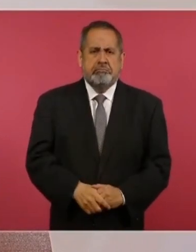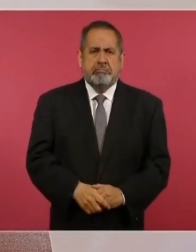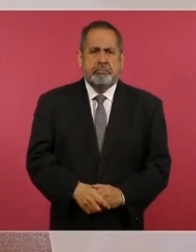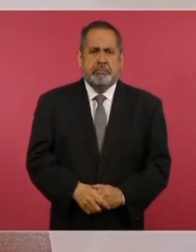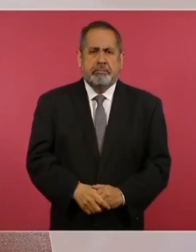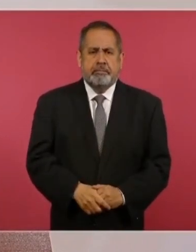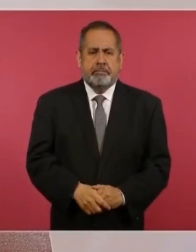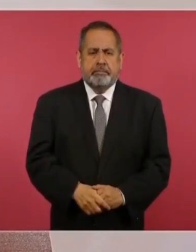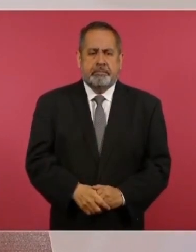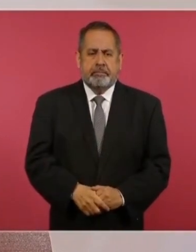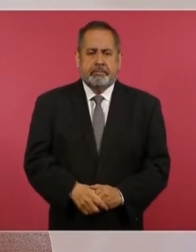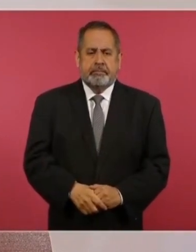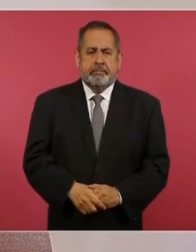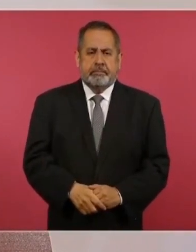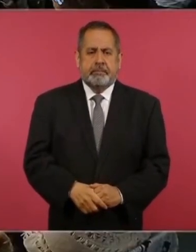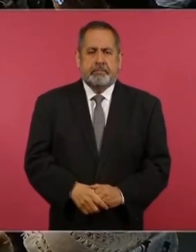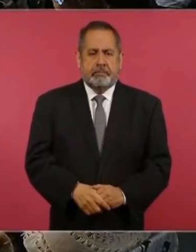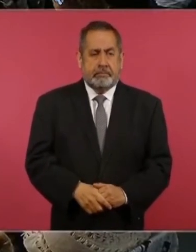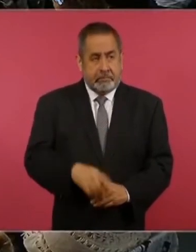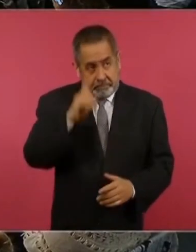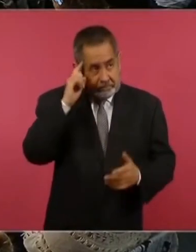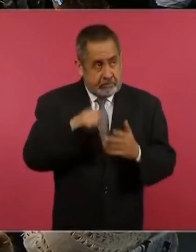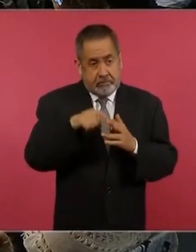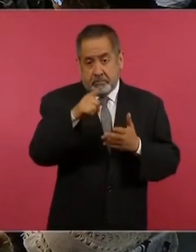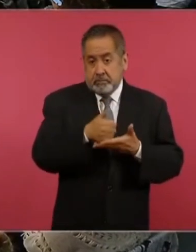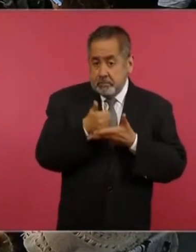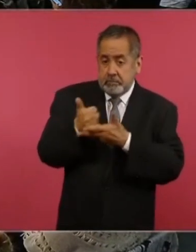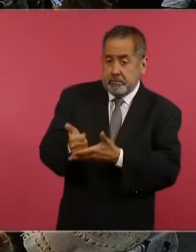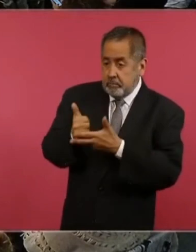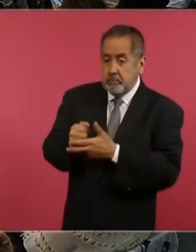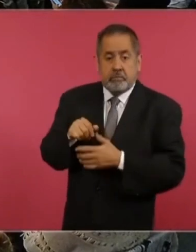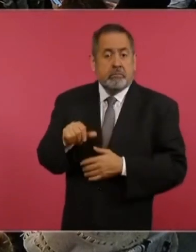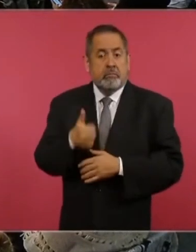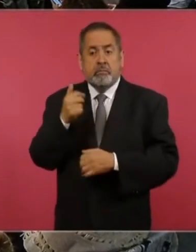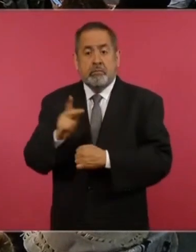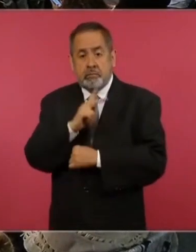Y no creo que hayan ayudado a ningún otro pueblo.